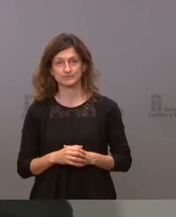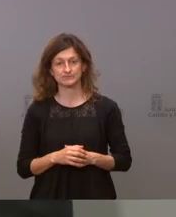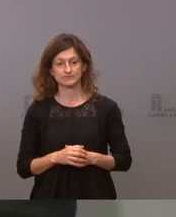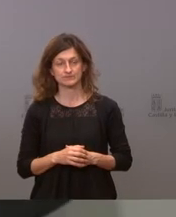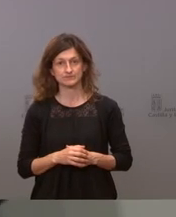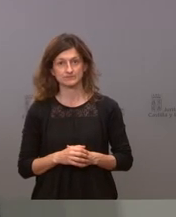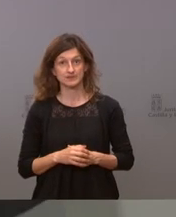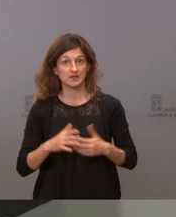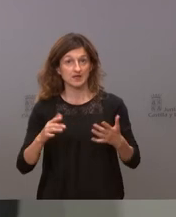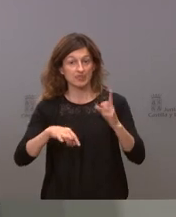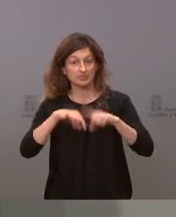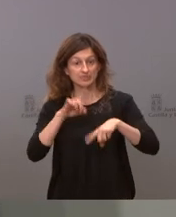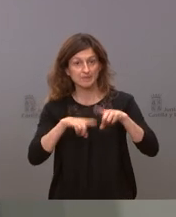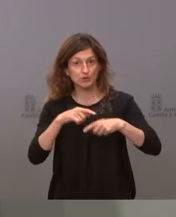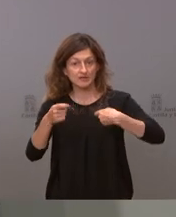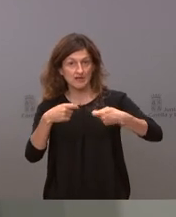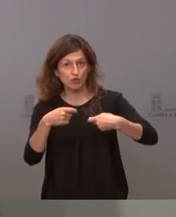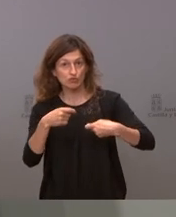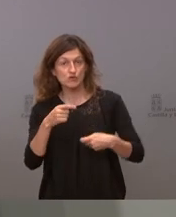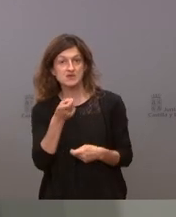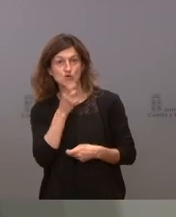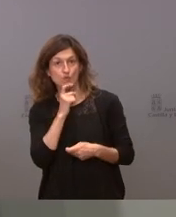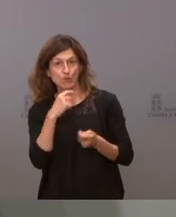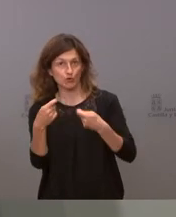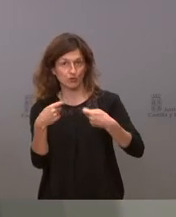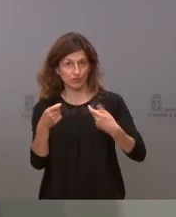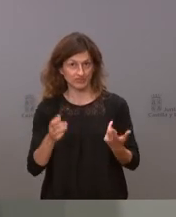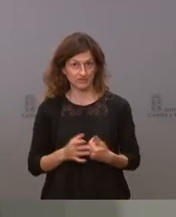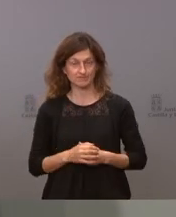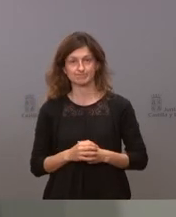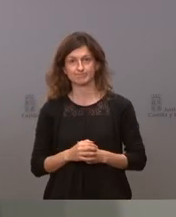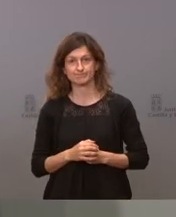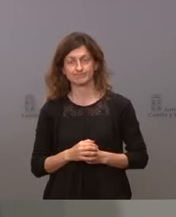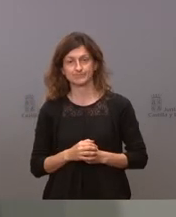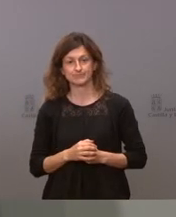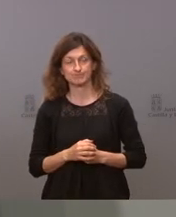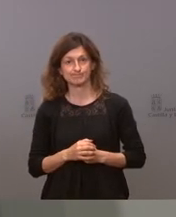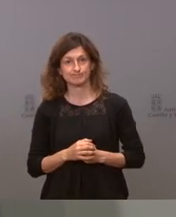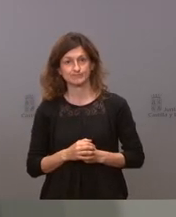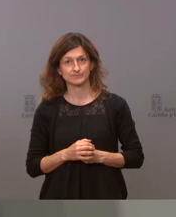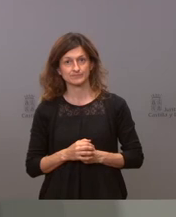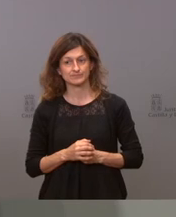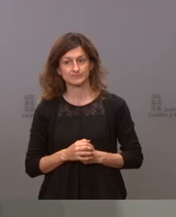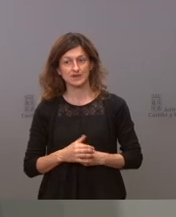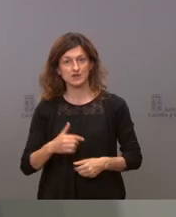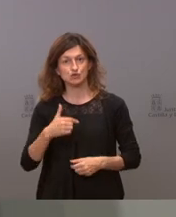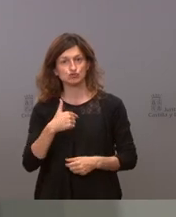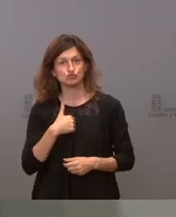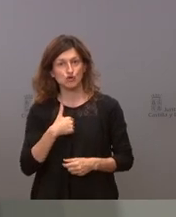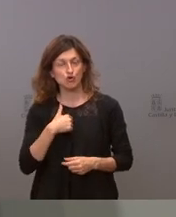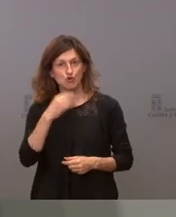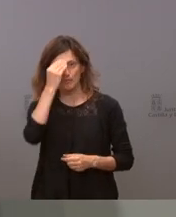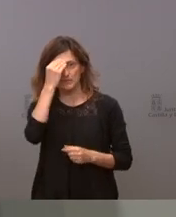pues depende de lo que uno negocia y como negocia es decir que yo no presupongo